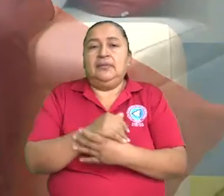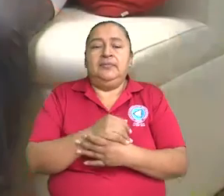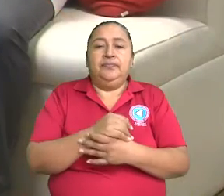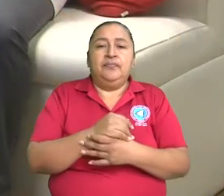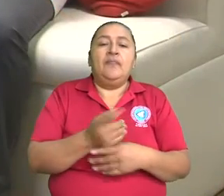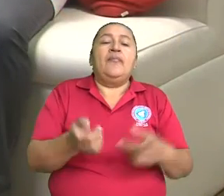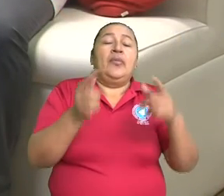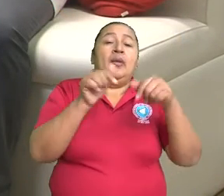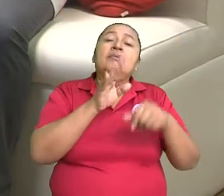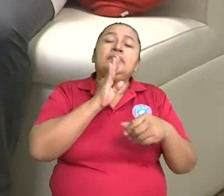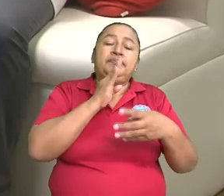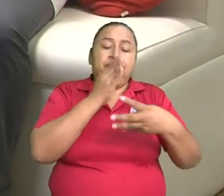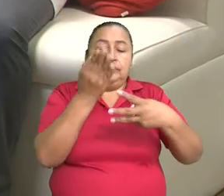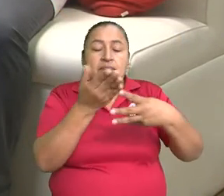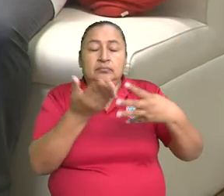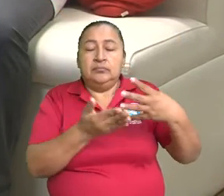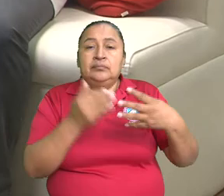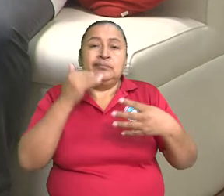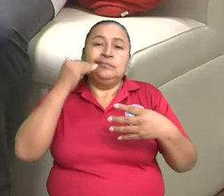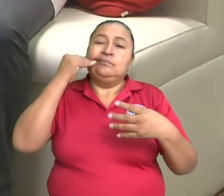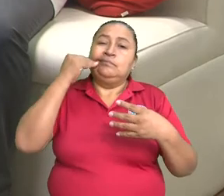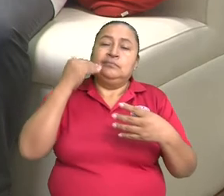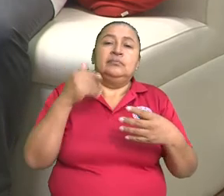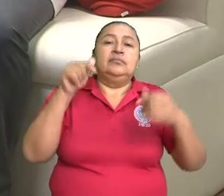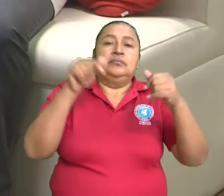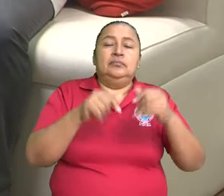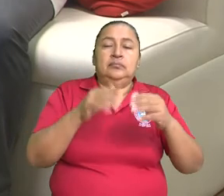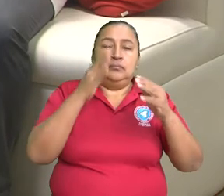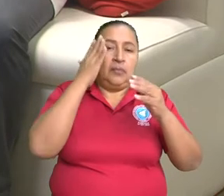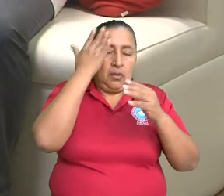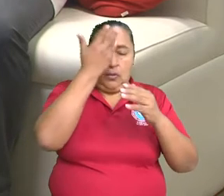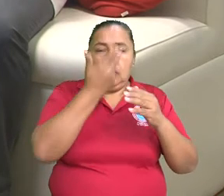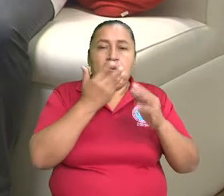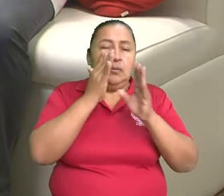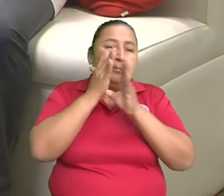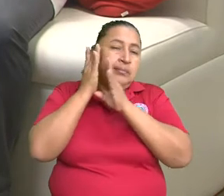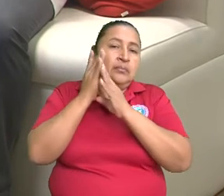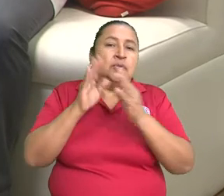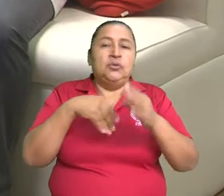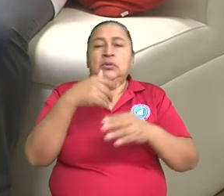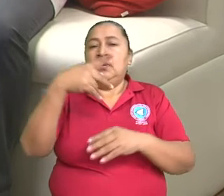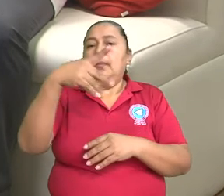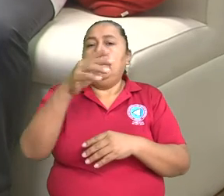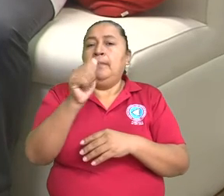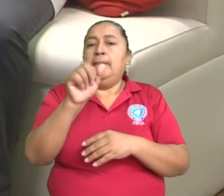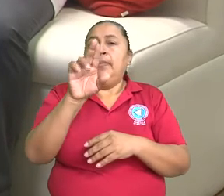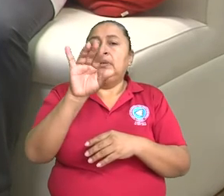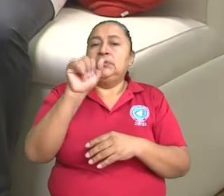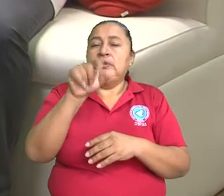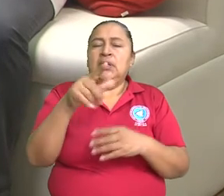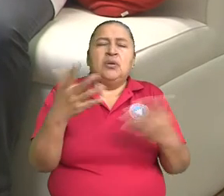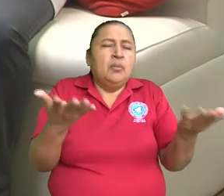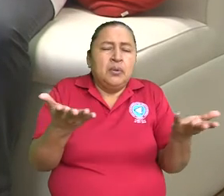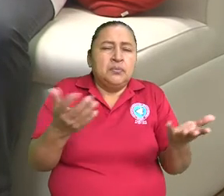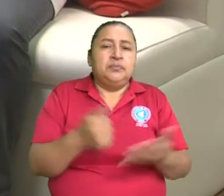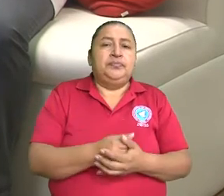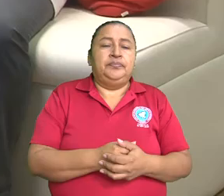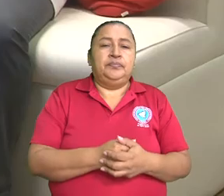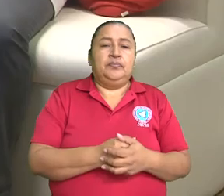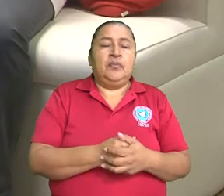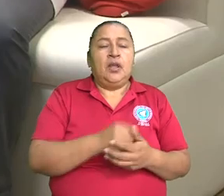parálisis facial a la que nos referimos, ¿hay una que es completa y una que es parcial? ¿Cómo es la...? No, lo que pasa es que,